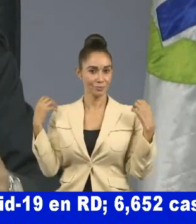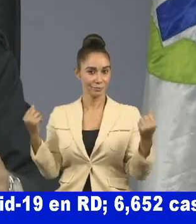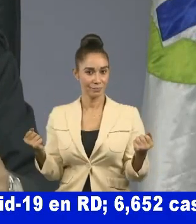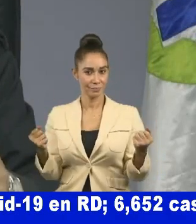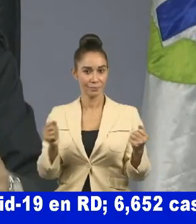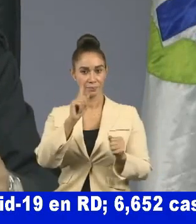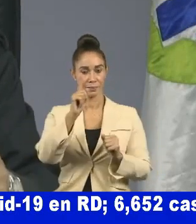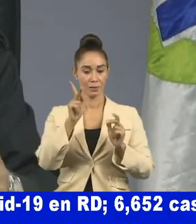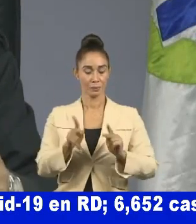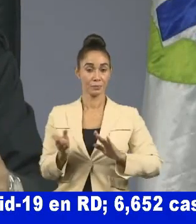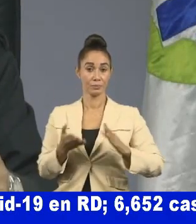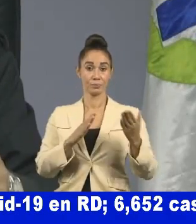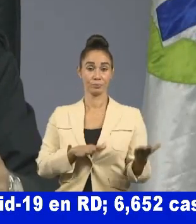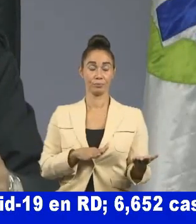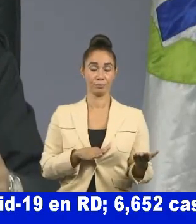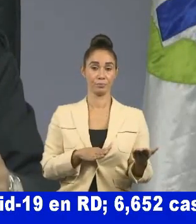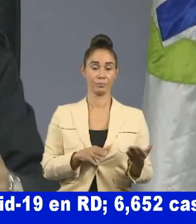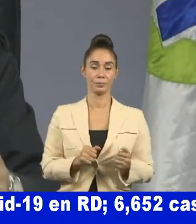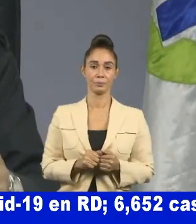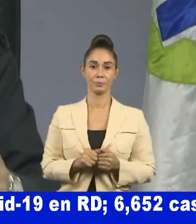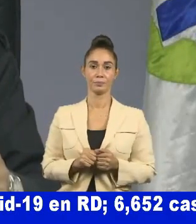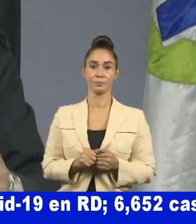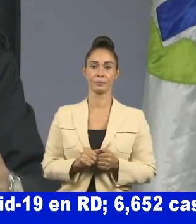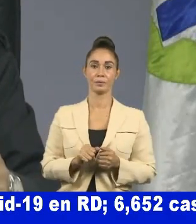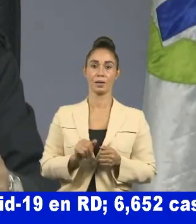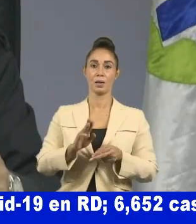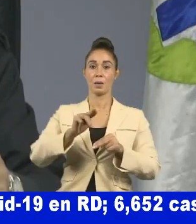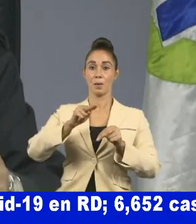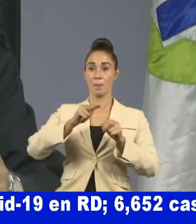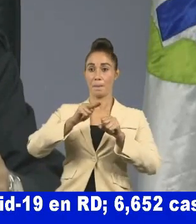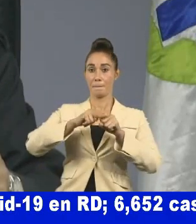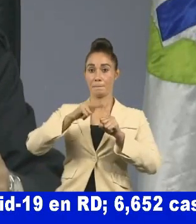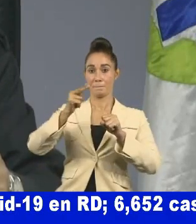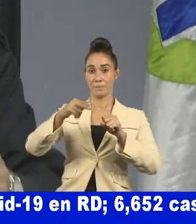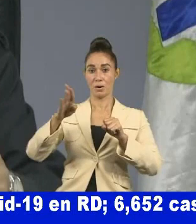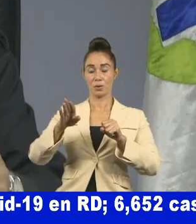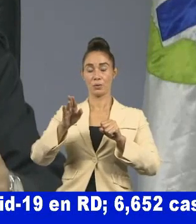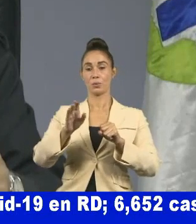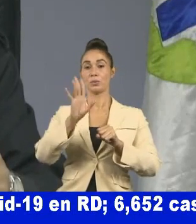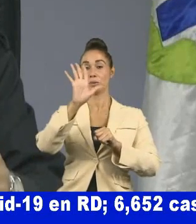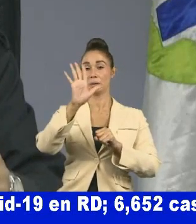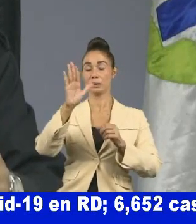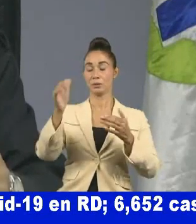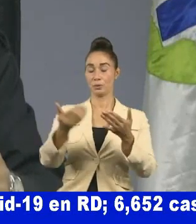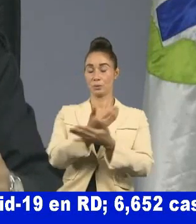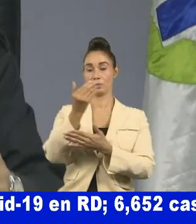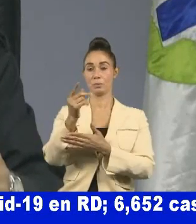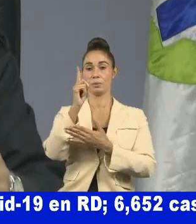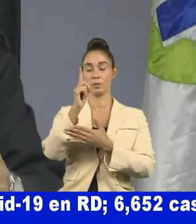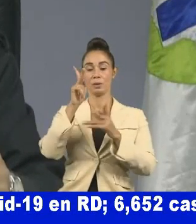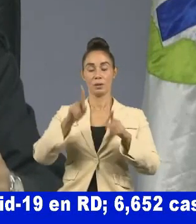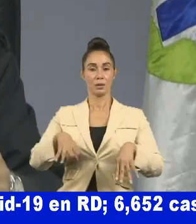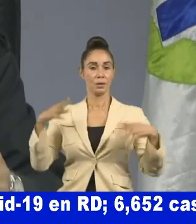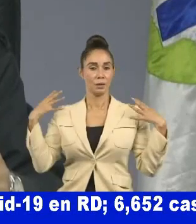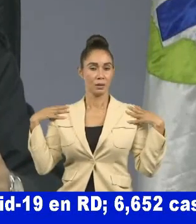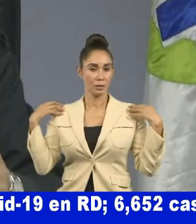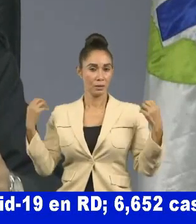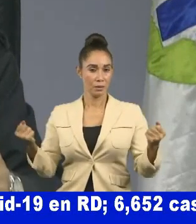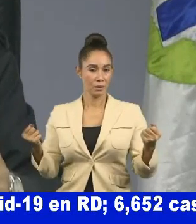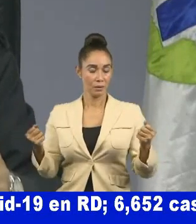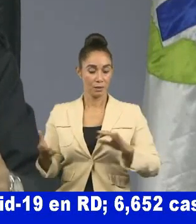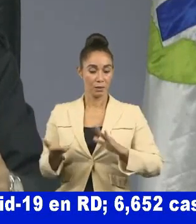1 fallecimiento Bauruco 0 casos nuevos 5 acumulados 1 recuperado